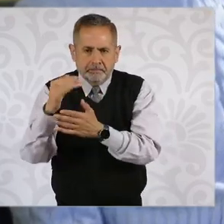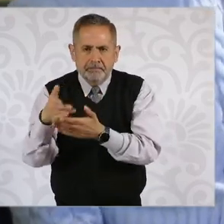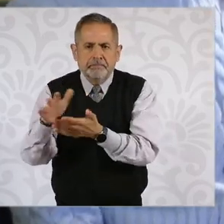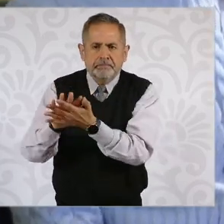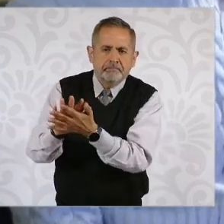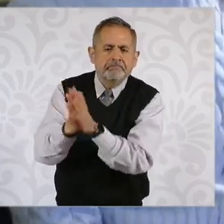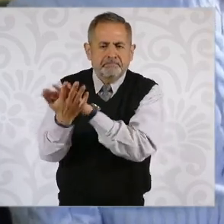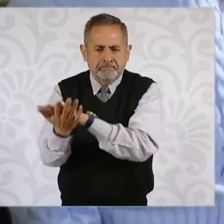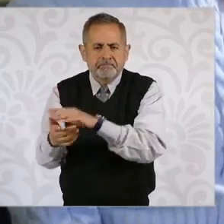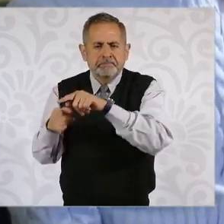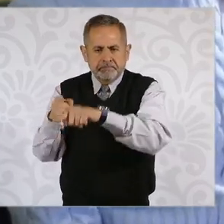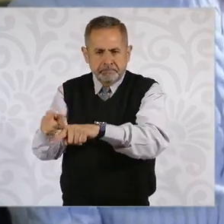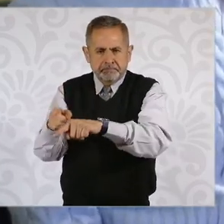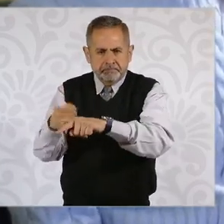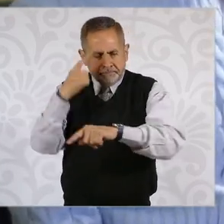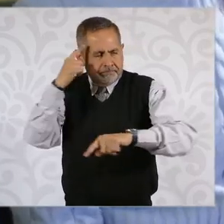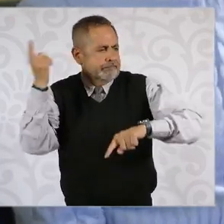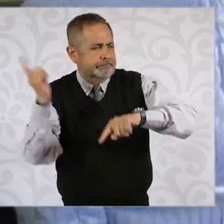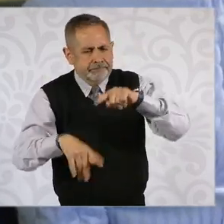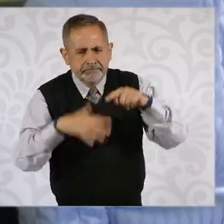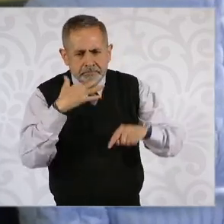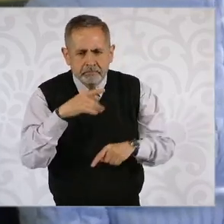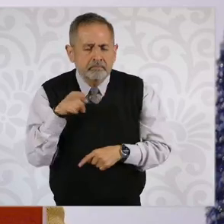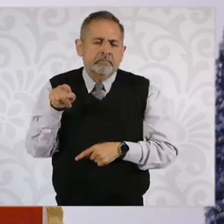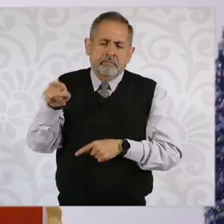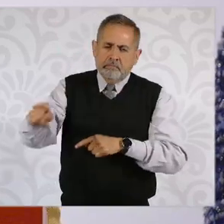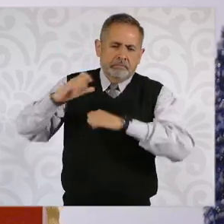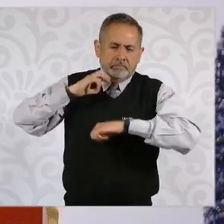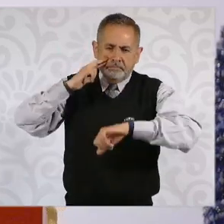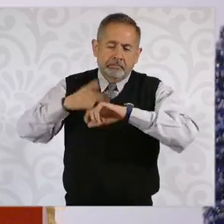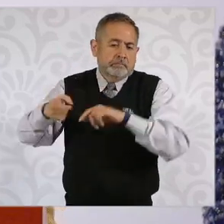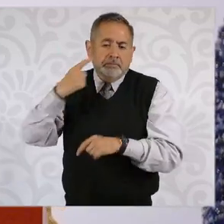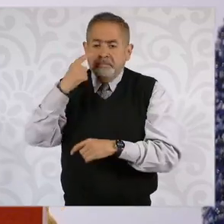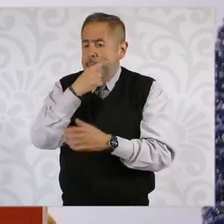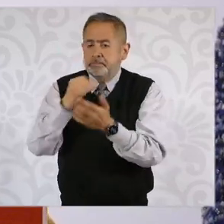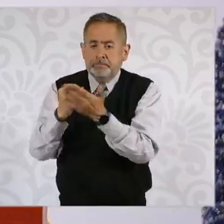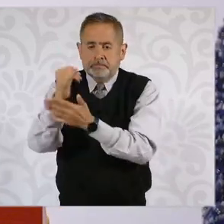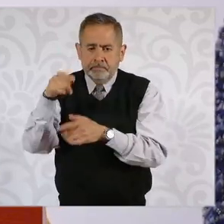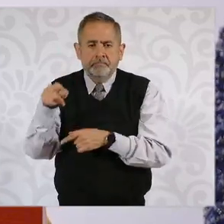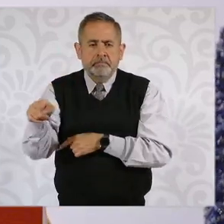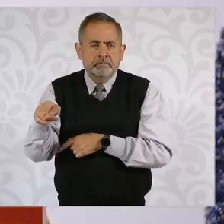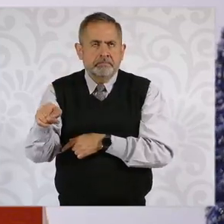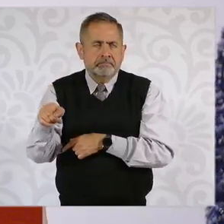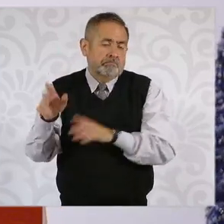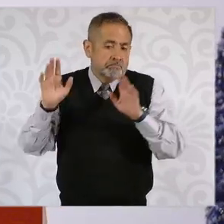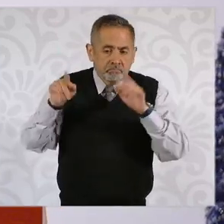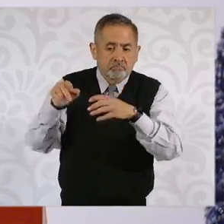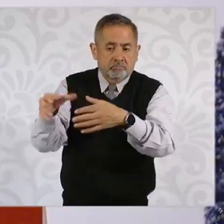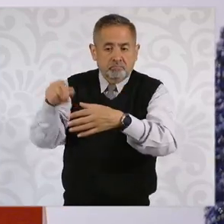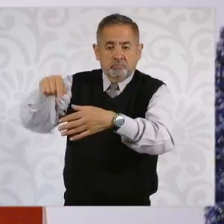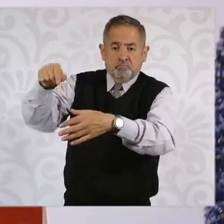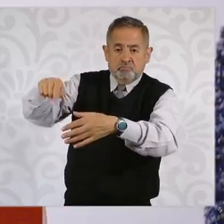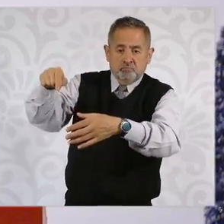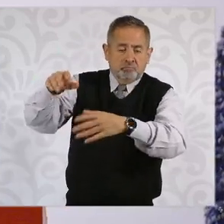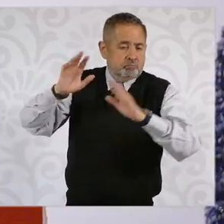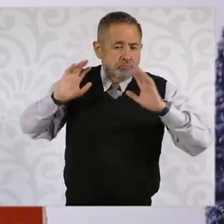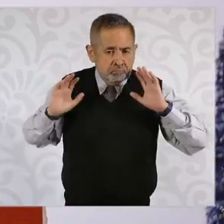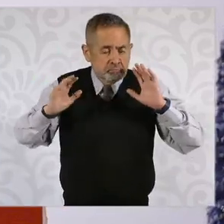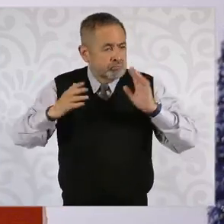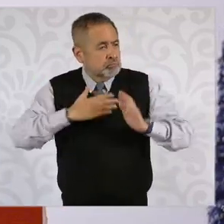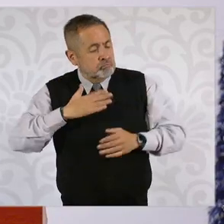Anticorrupción y Buen Gobierno. Y lo que nosotros